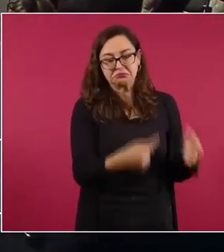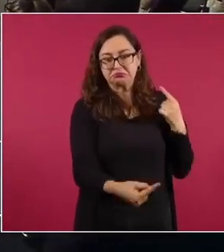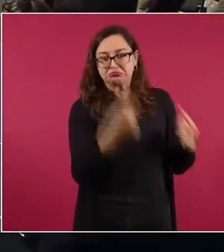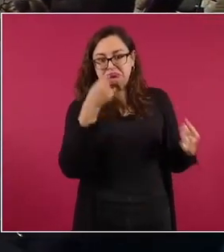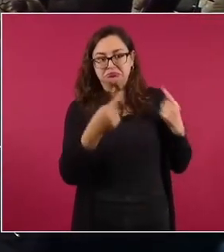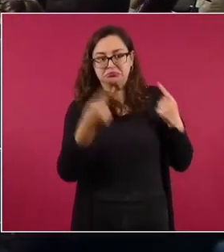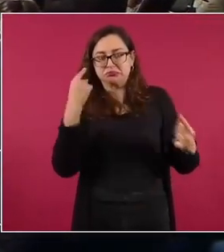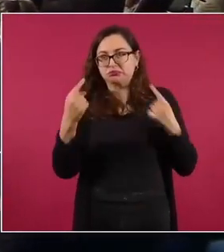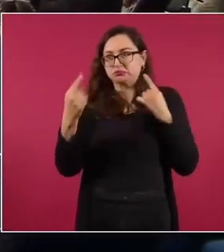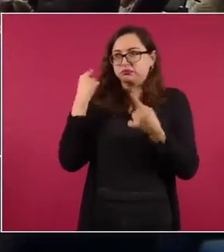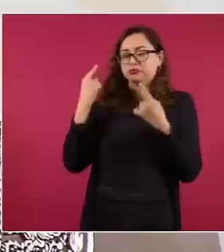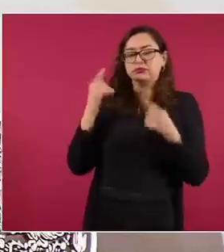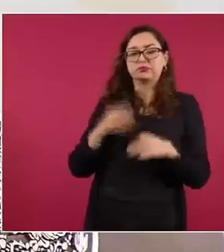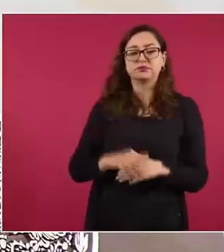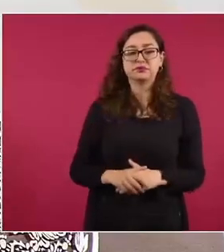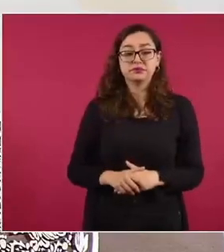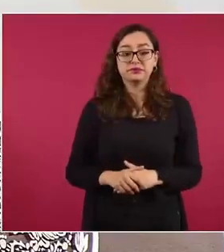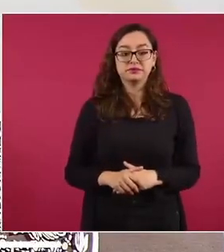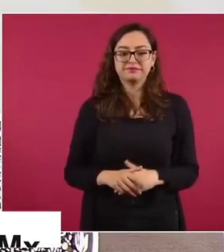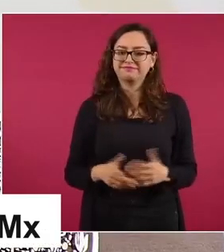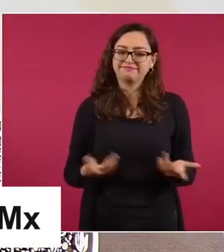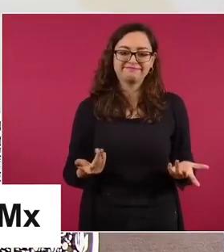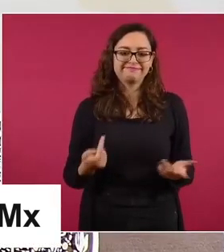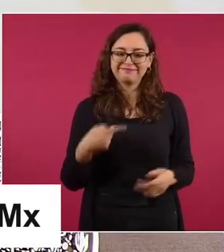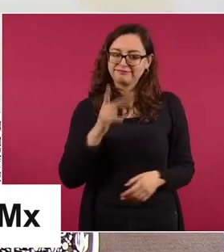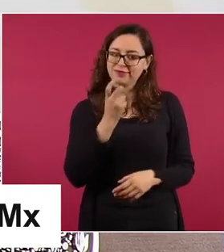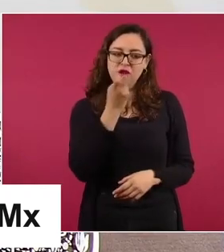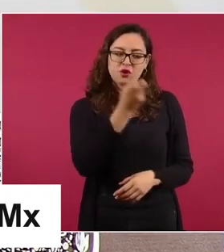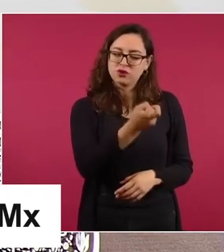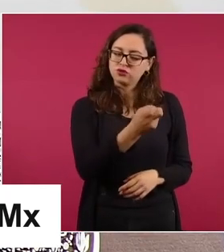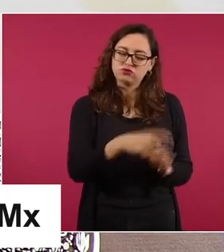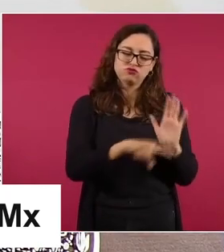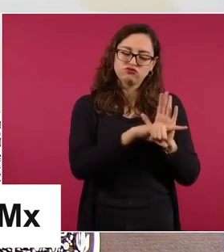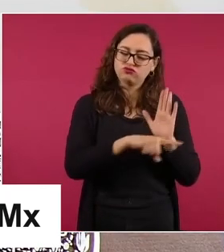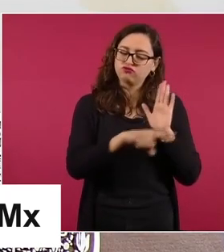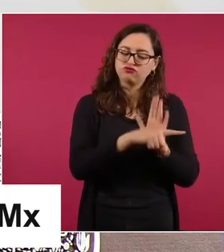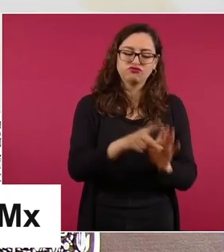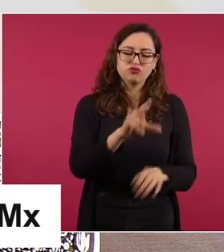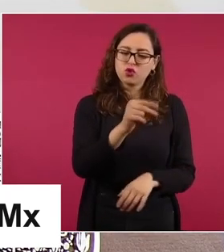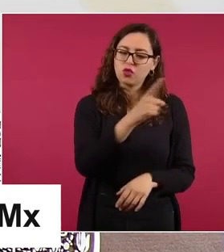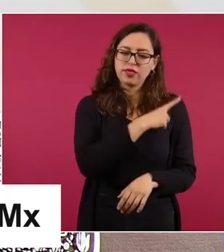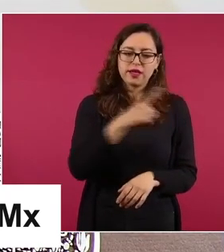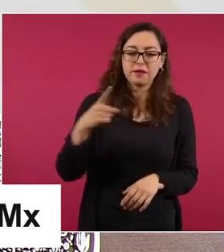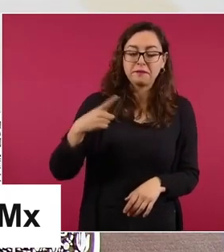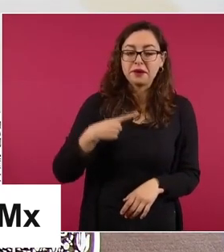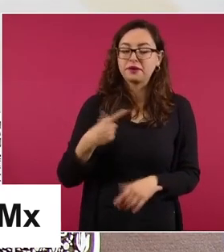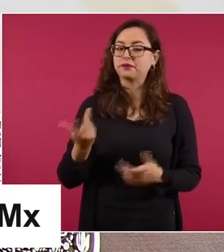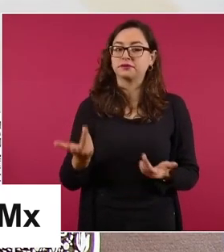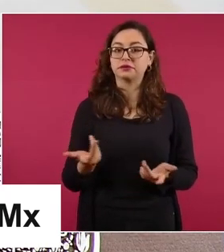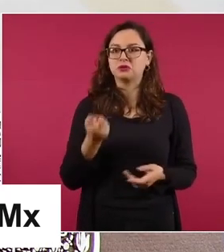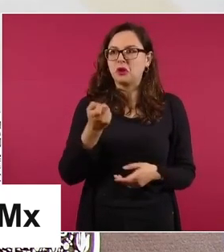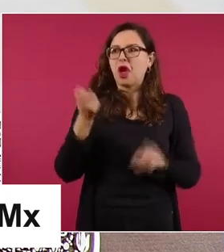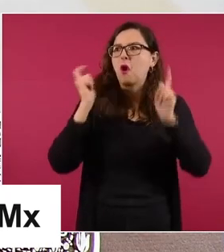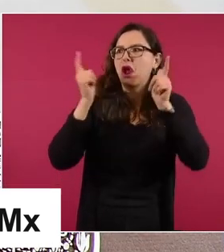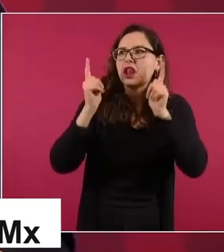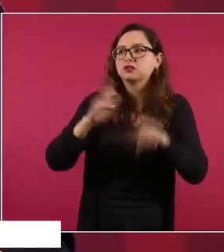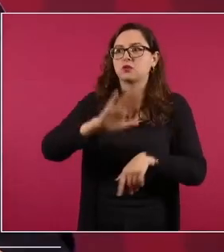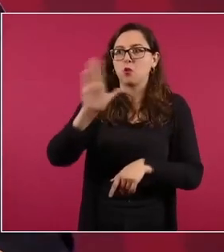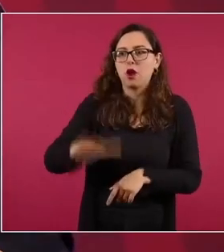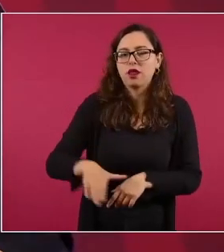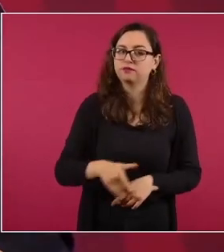pero no hay que desearle mal a nadie y